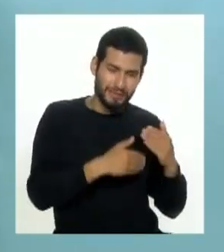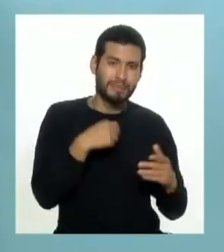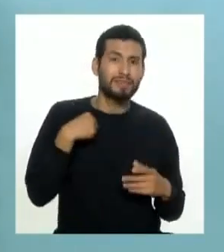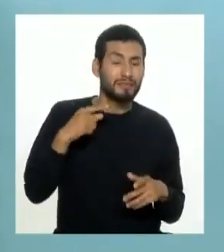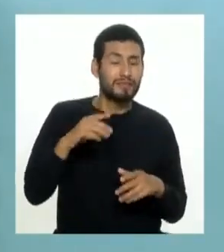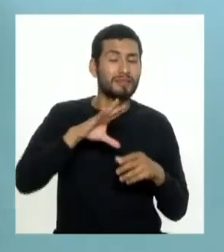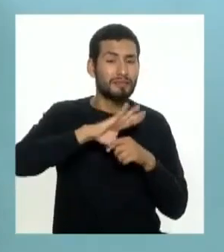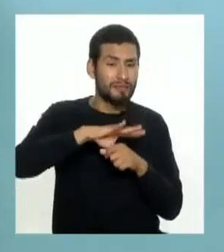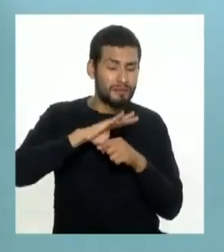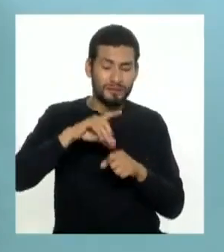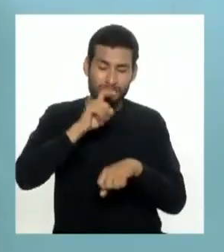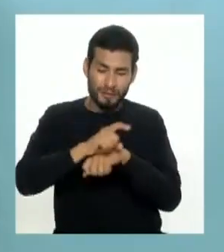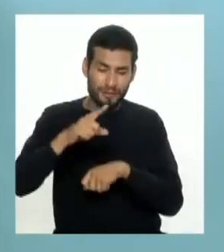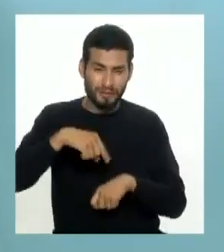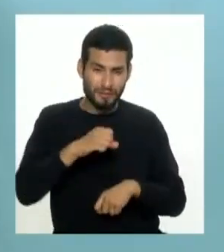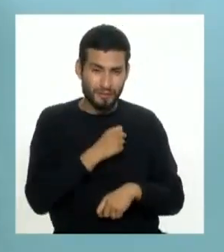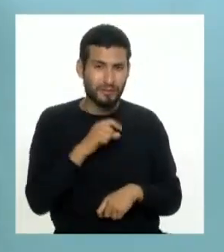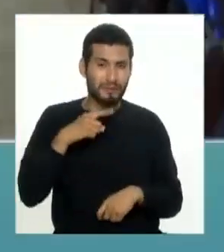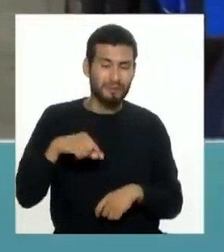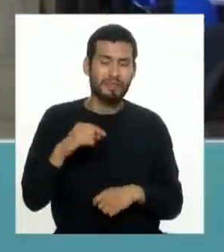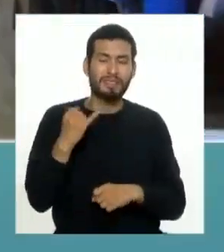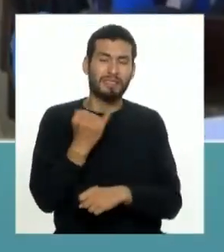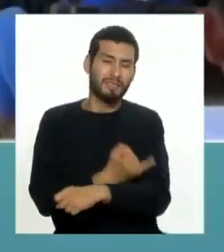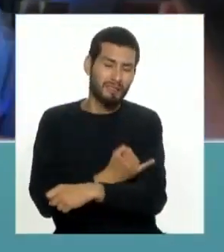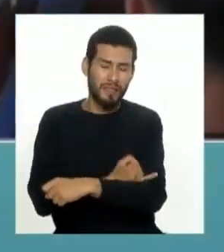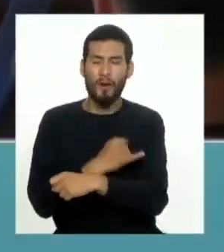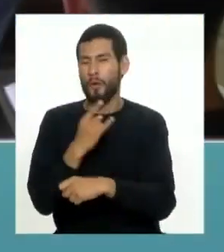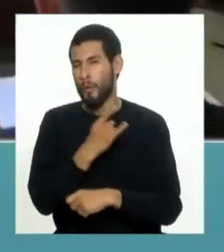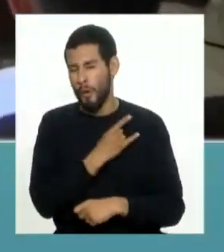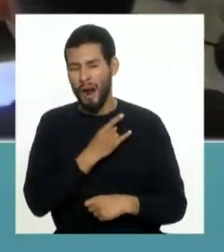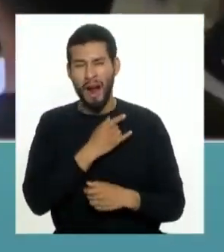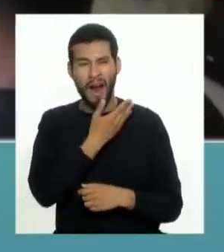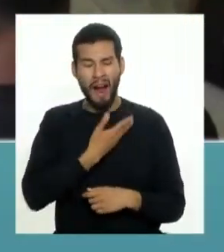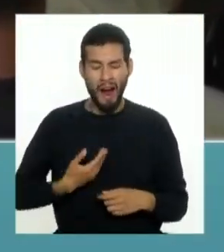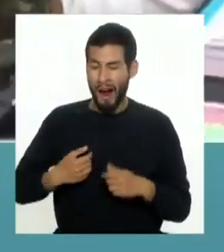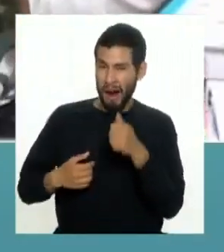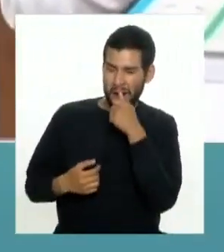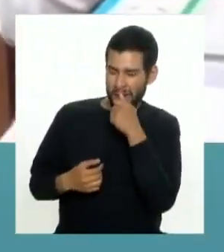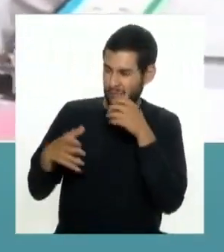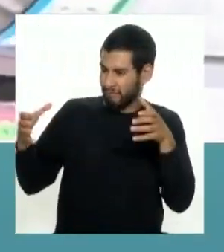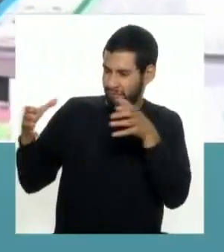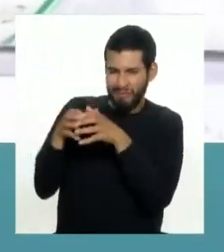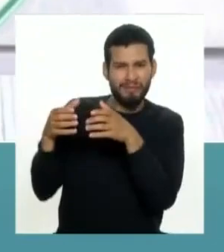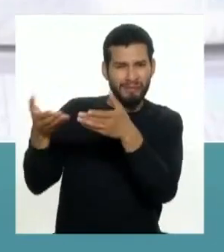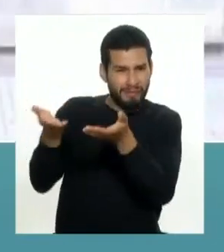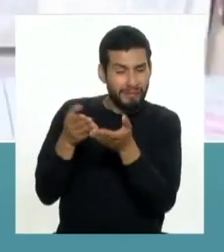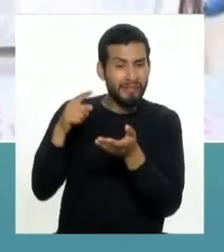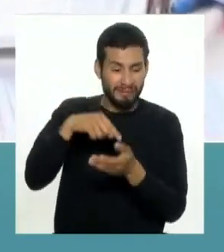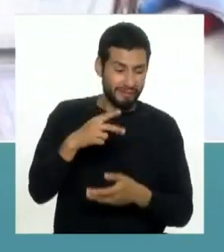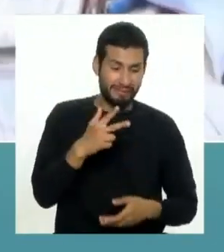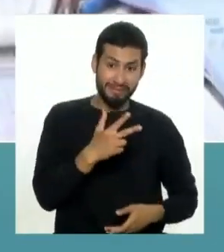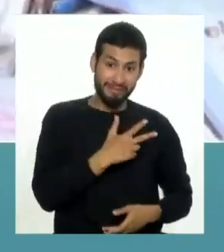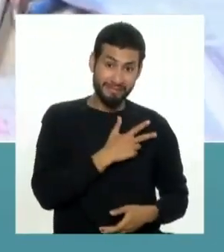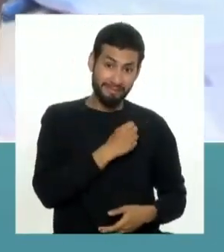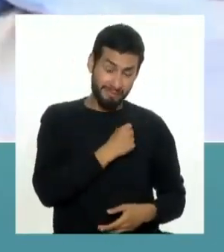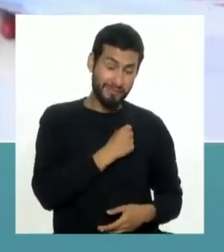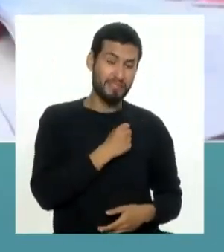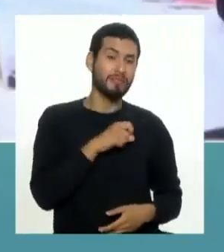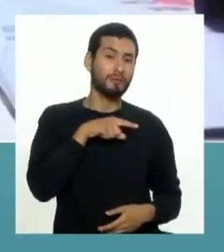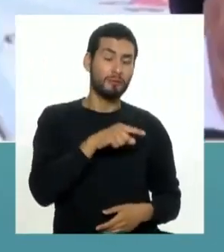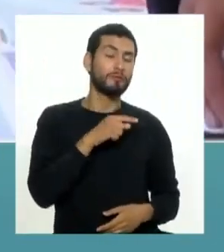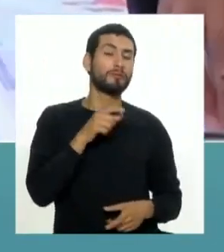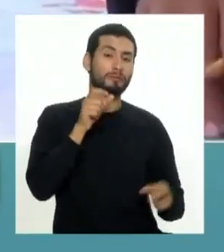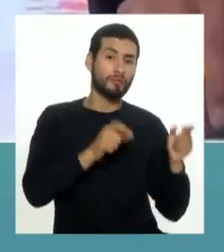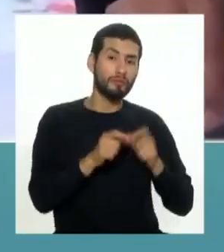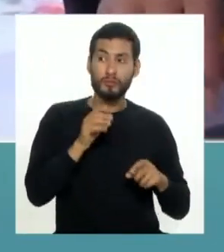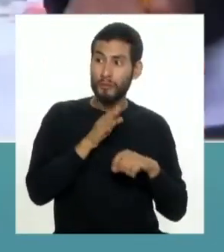ferias vocacionales invitando a los institutos universidades públicas privadas para que desde tercer año de secundaria nuestros chicos y